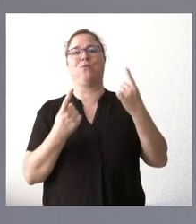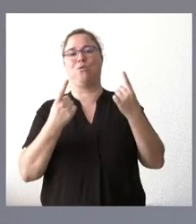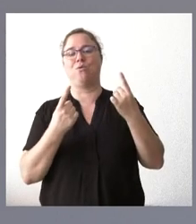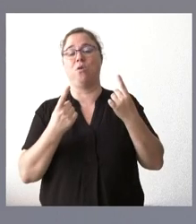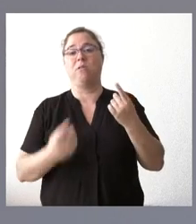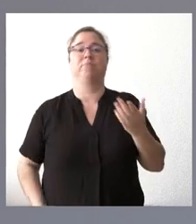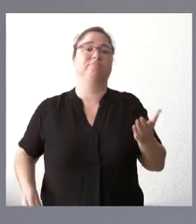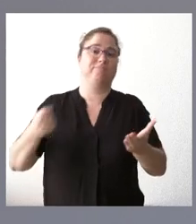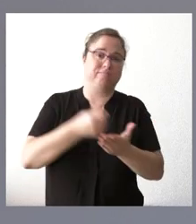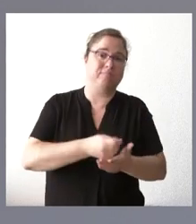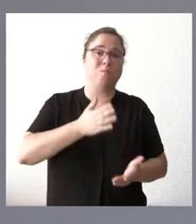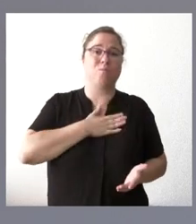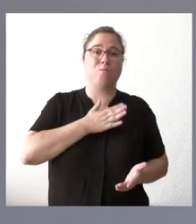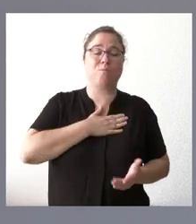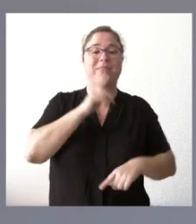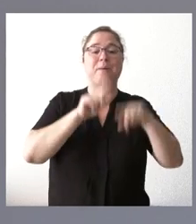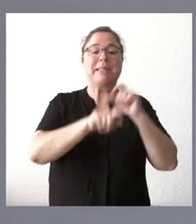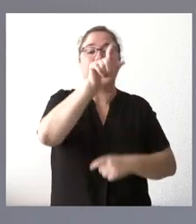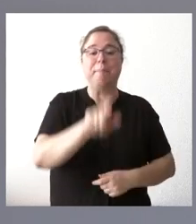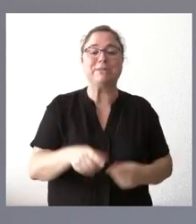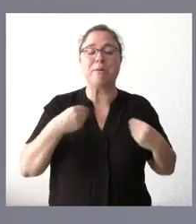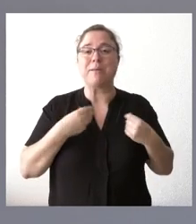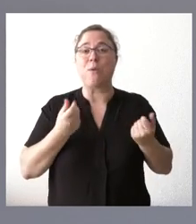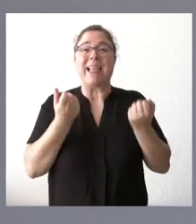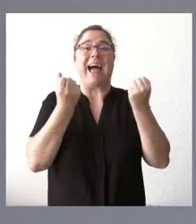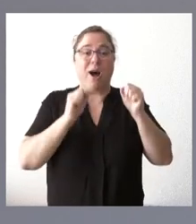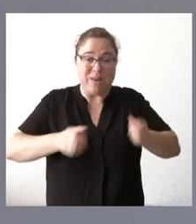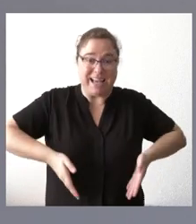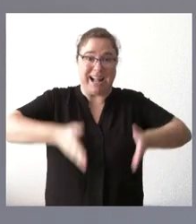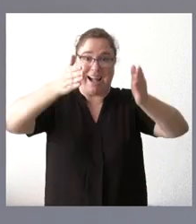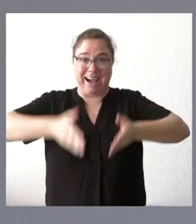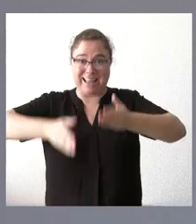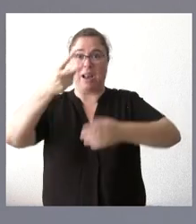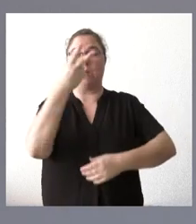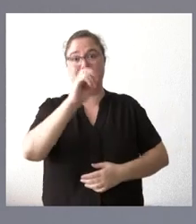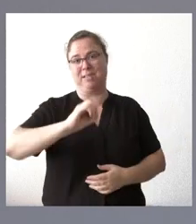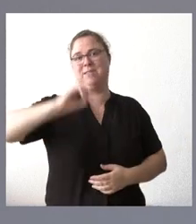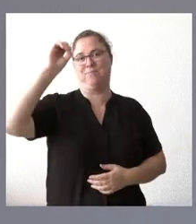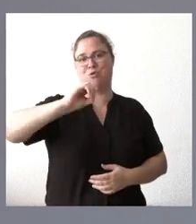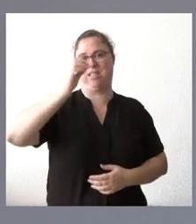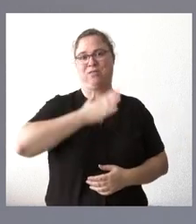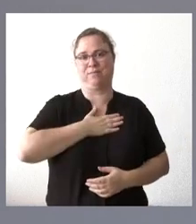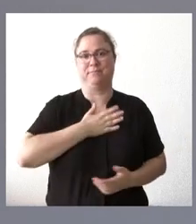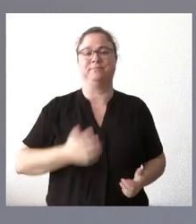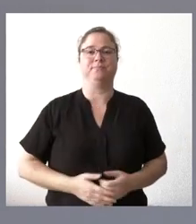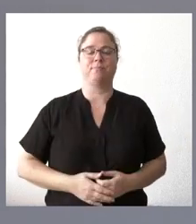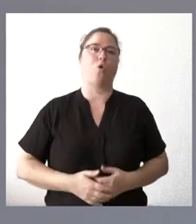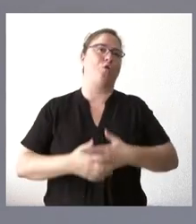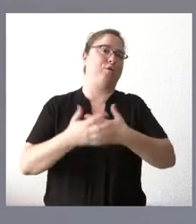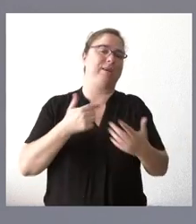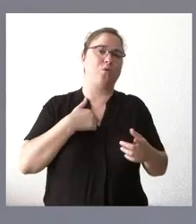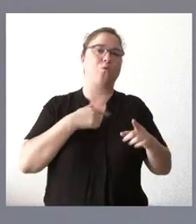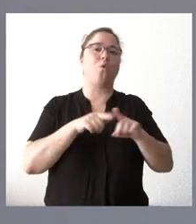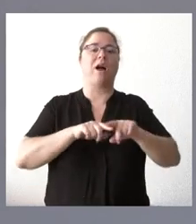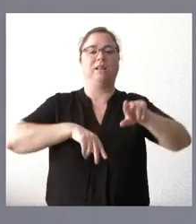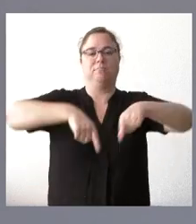financian fundamentalmente conforme a la población, aunque tengan el 20% de la riqueza, en este caso de